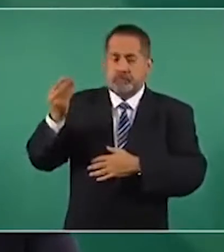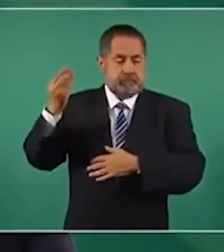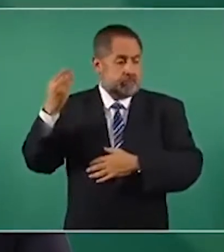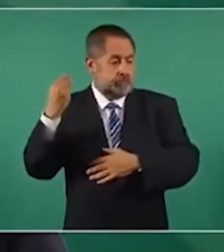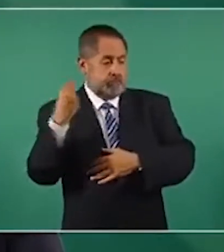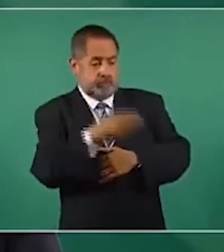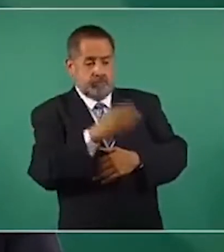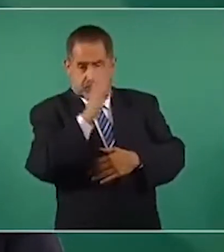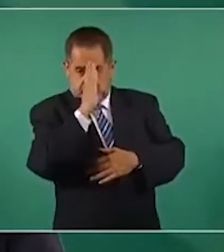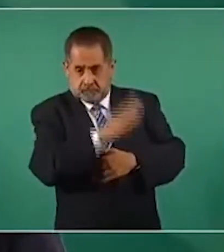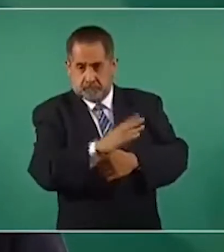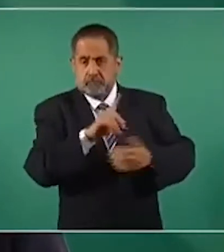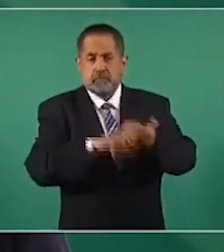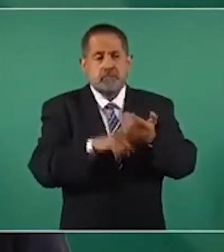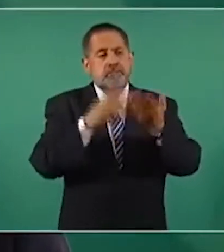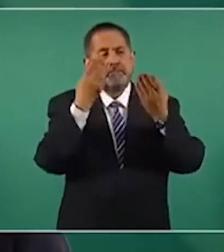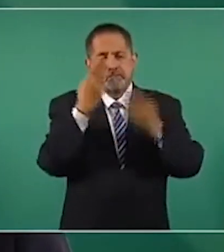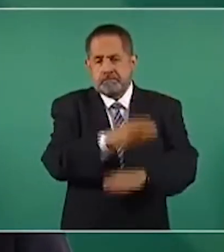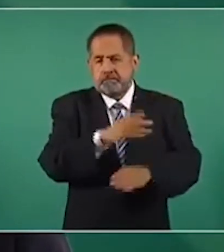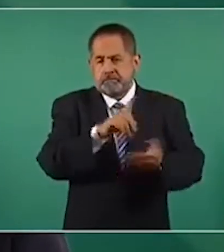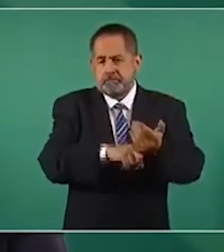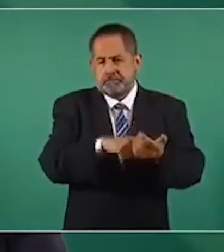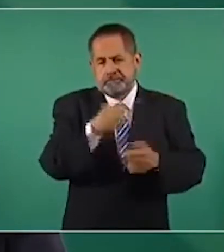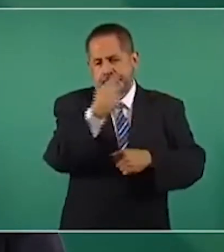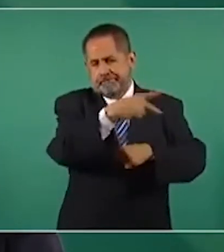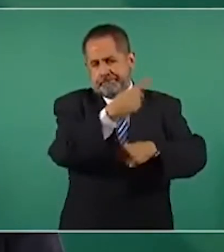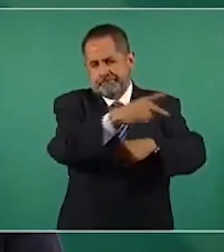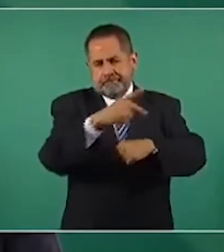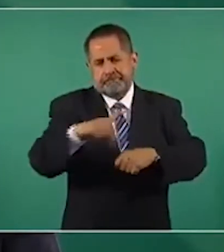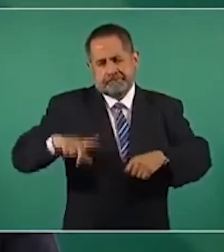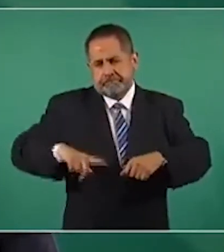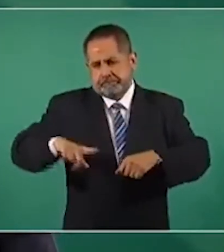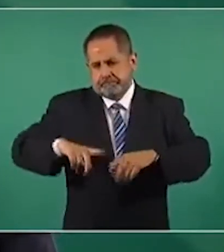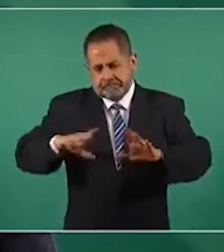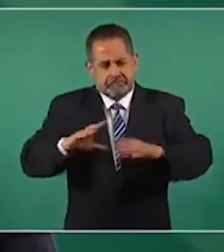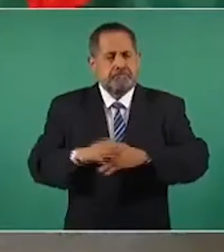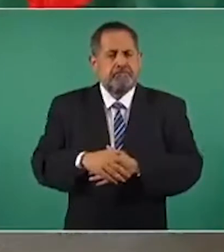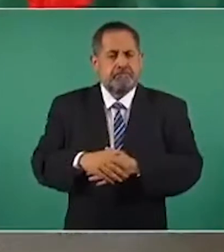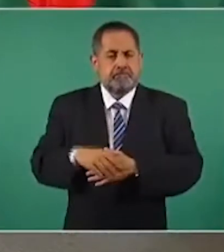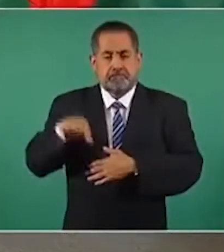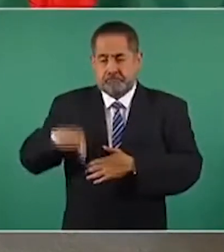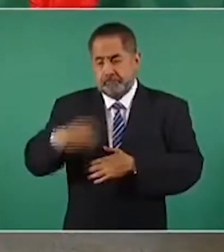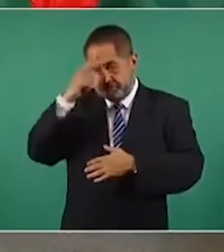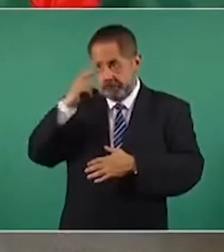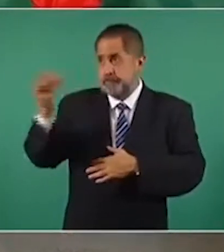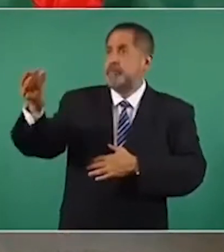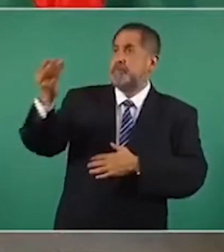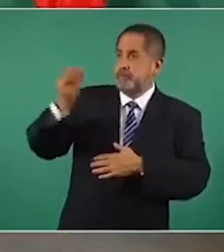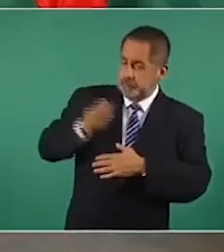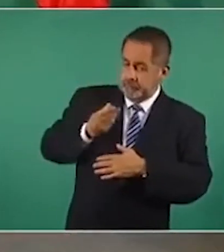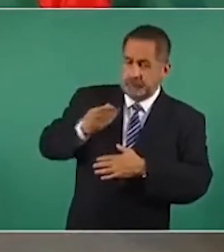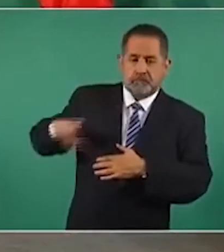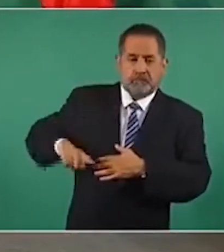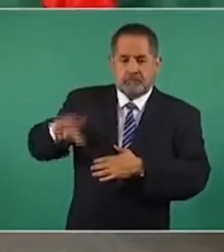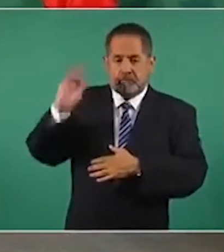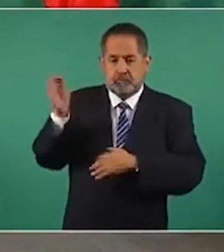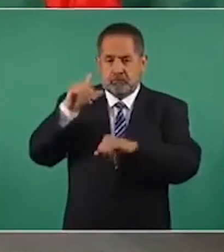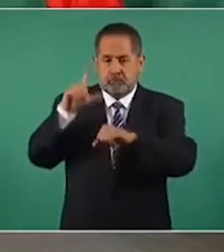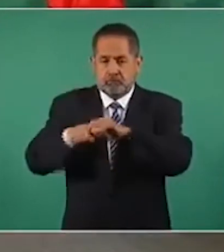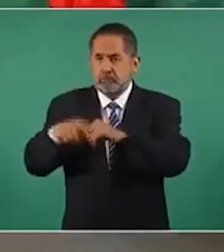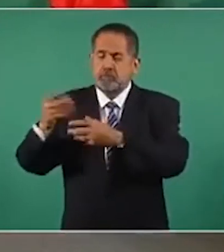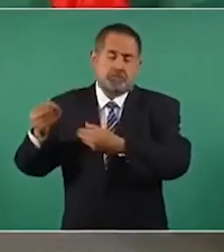directos a los gobiernos. Aquí, por